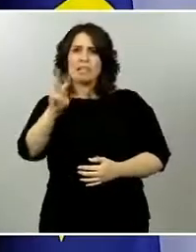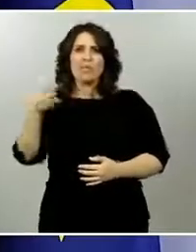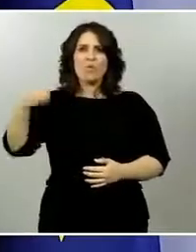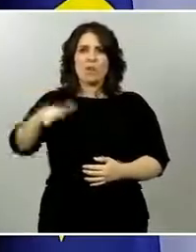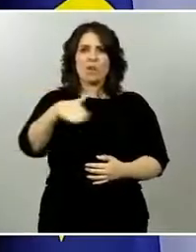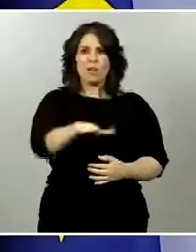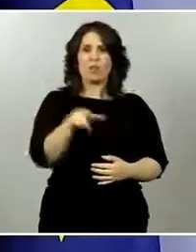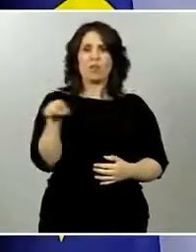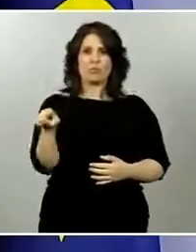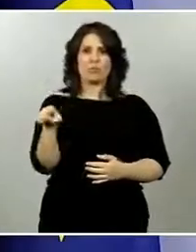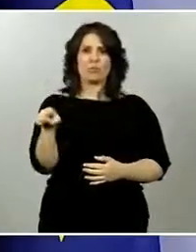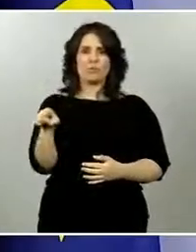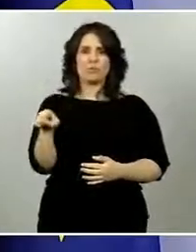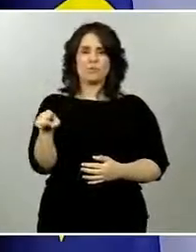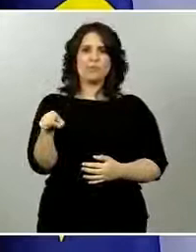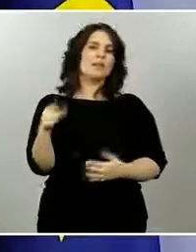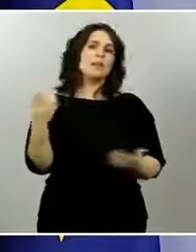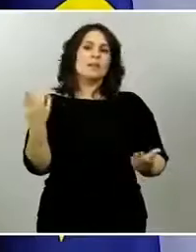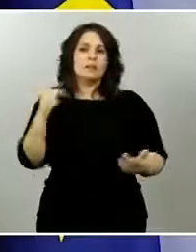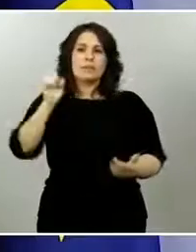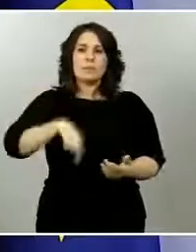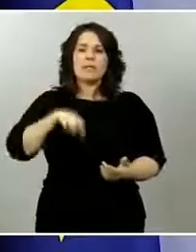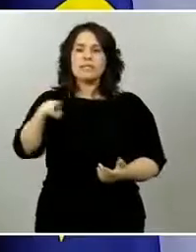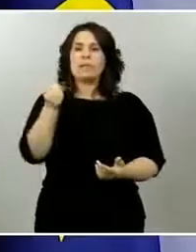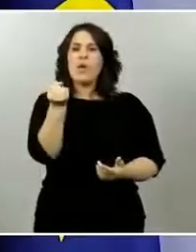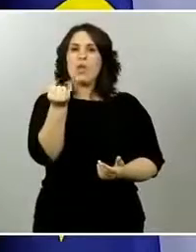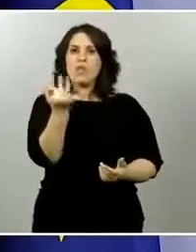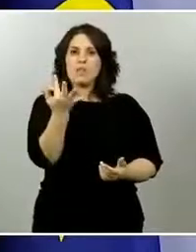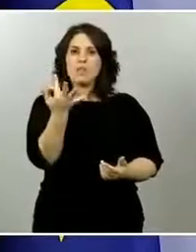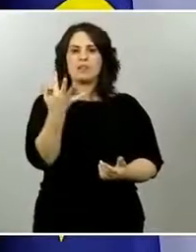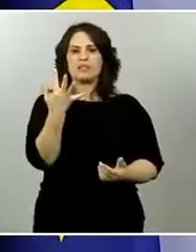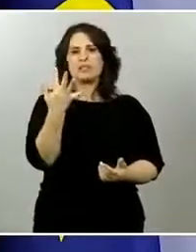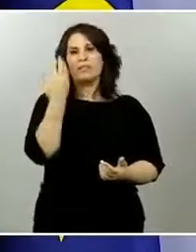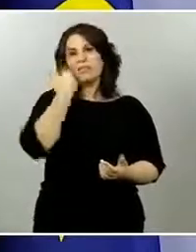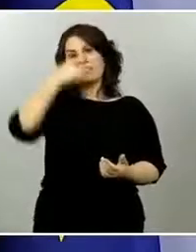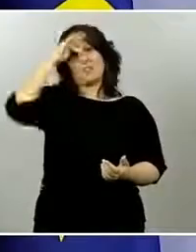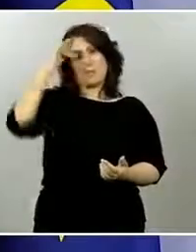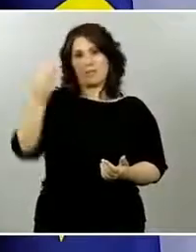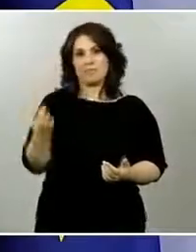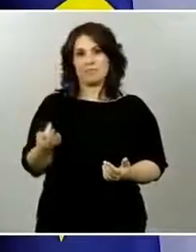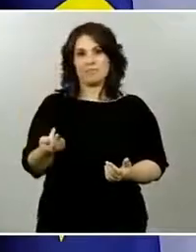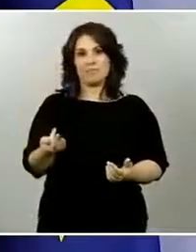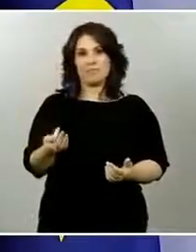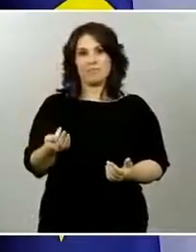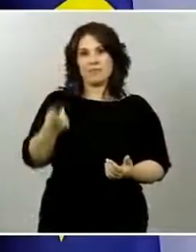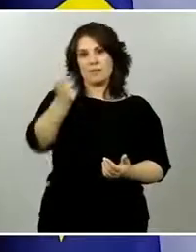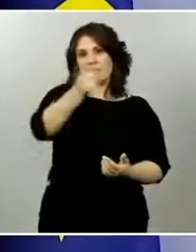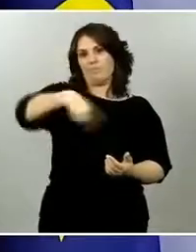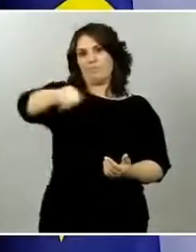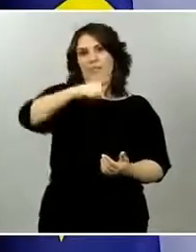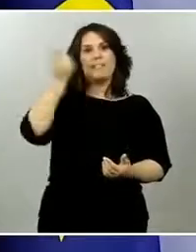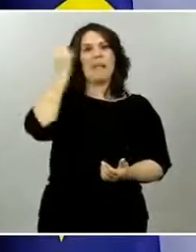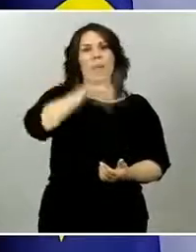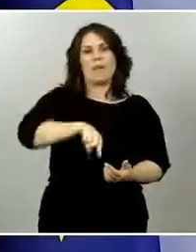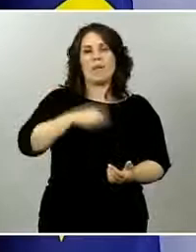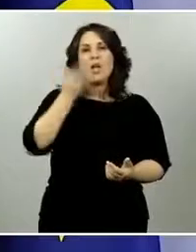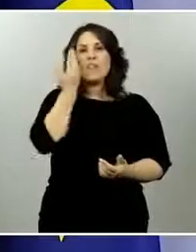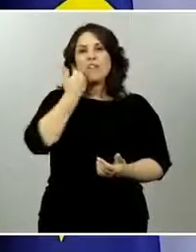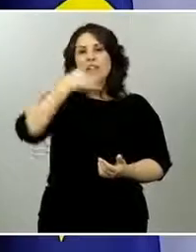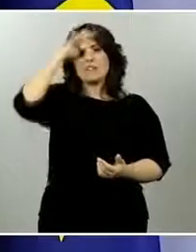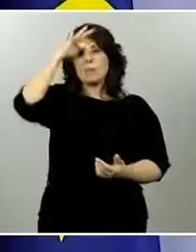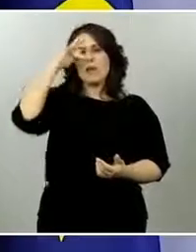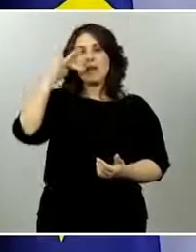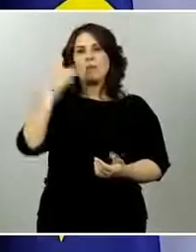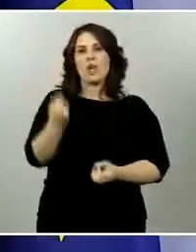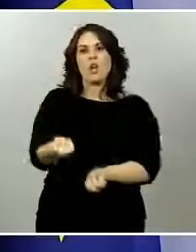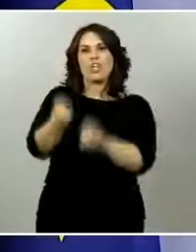positivas, no vamos a engañarnos tampoco en ese sentido. Hay aún 143 fallecidos que hemos de lamentar y